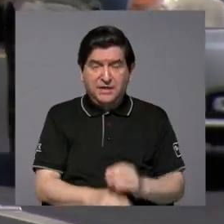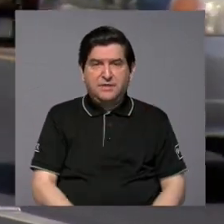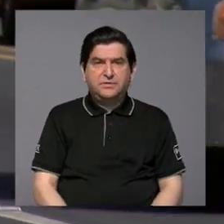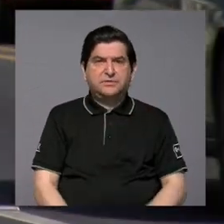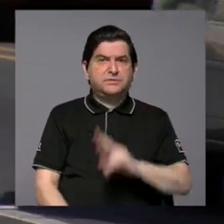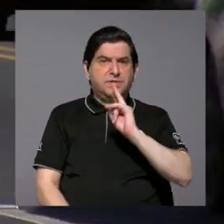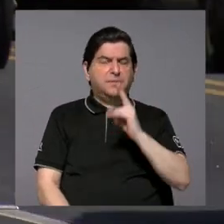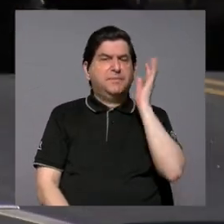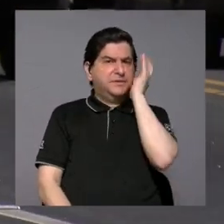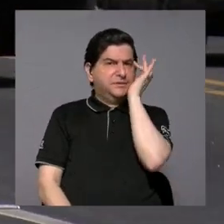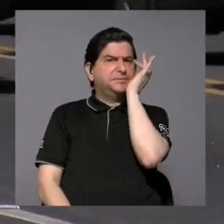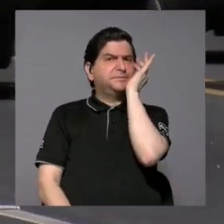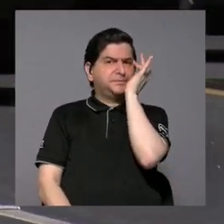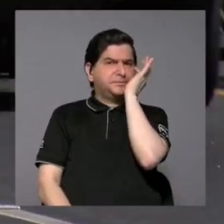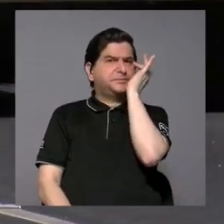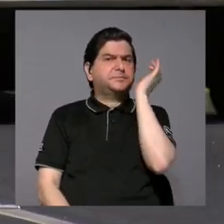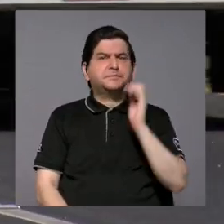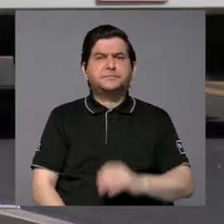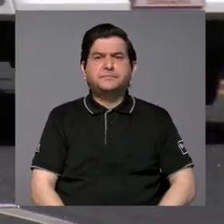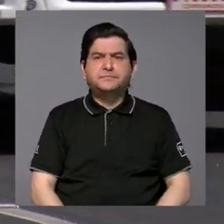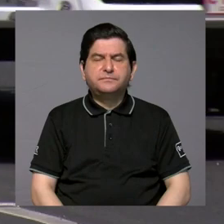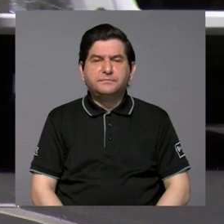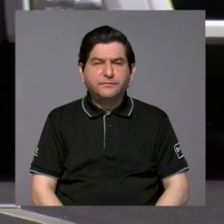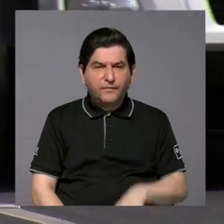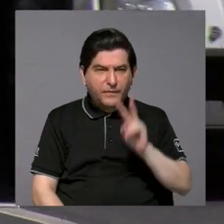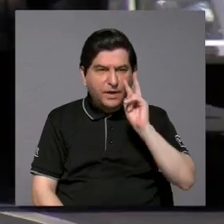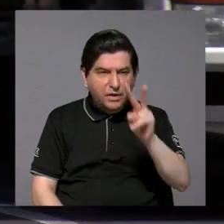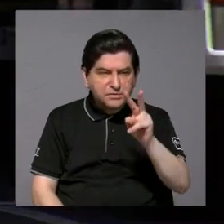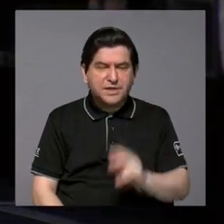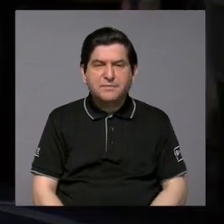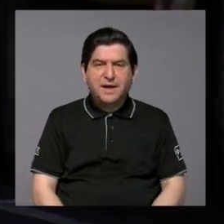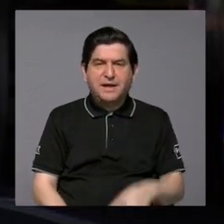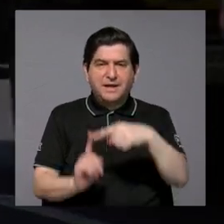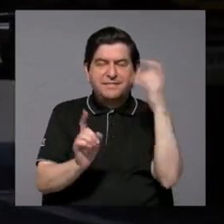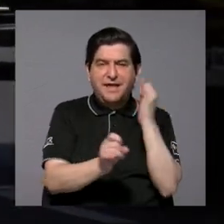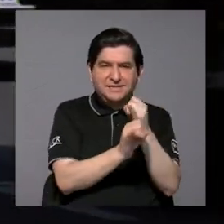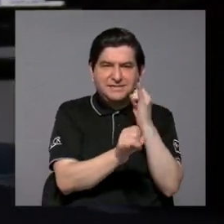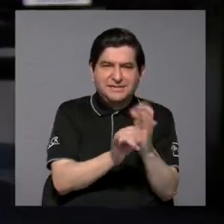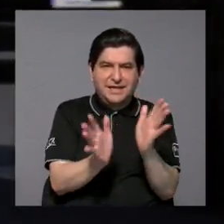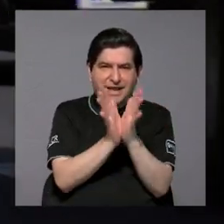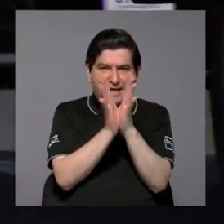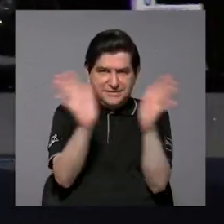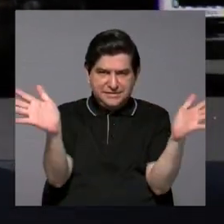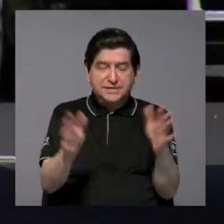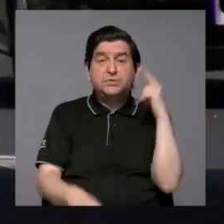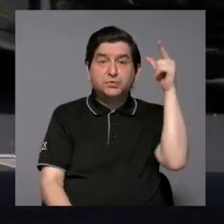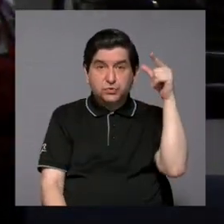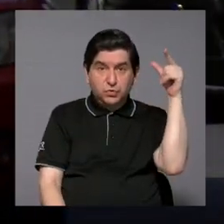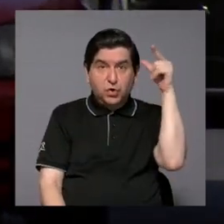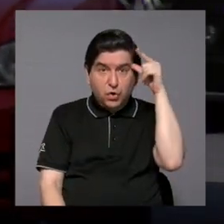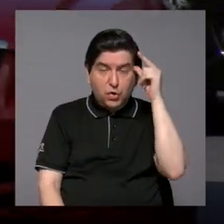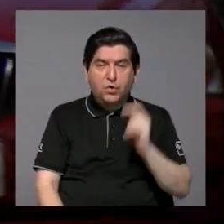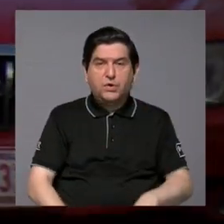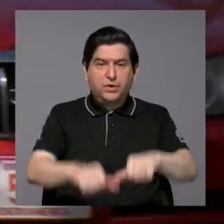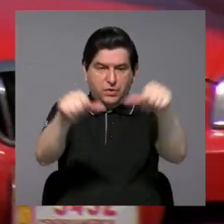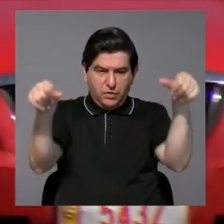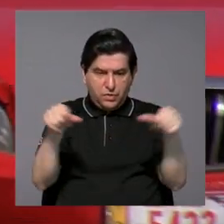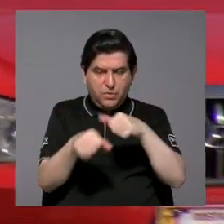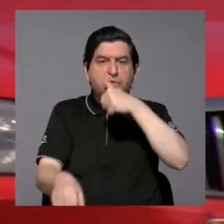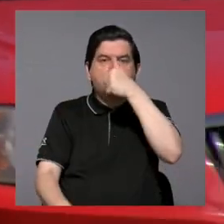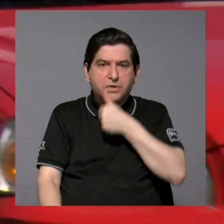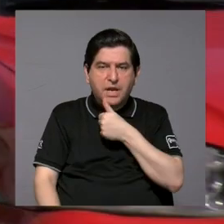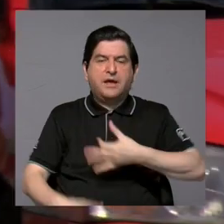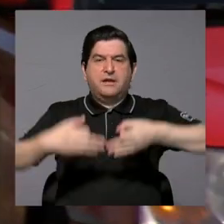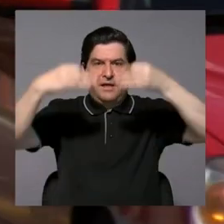deberíamos realmente preocuparnos. Y entonces ver, como desde la institucionalidad pública, por supuesto que con el sector privado,